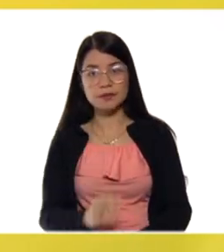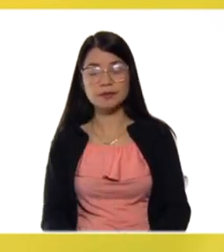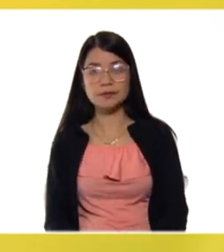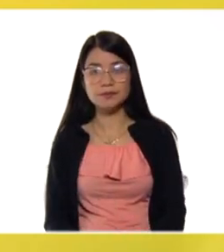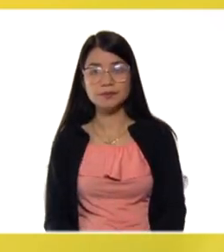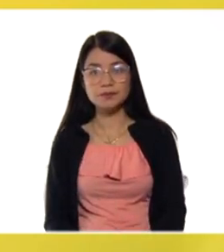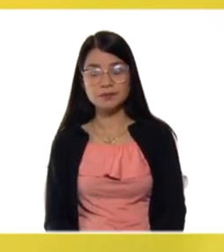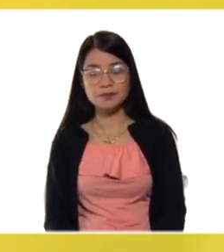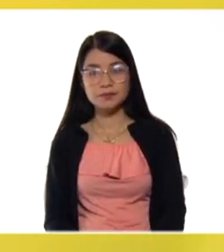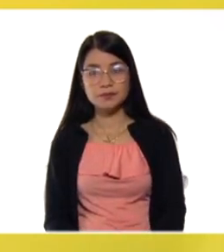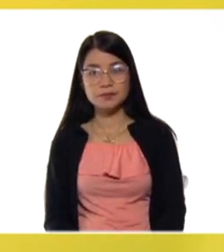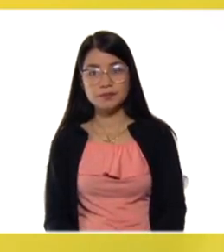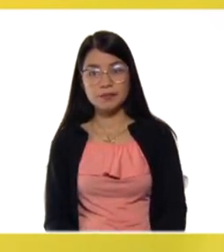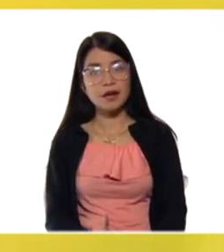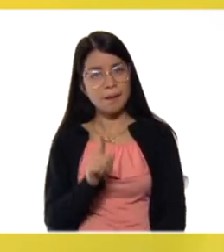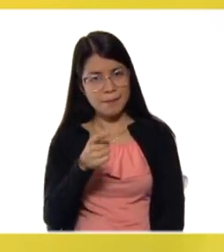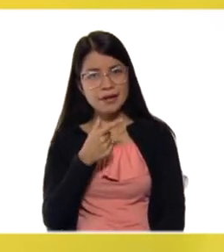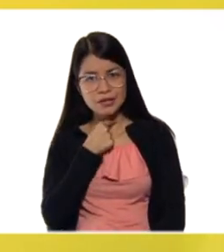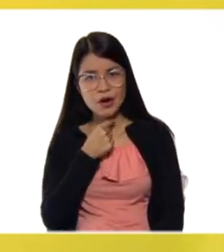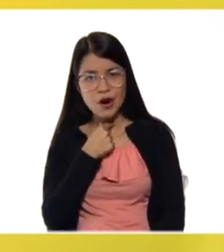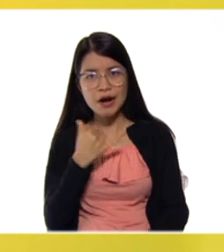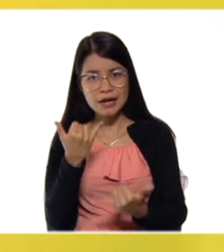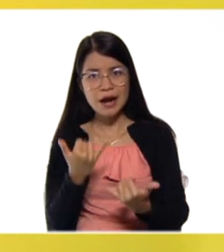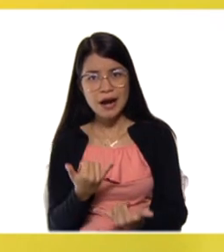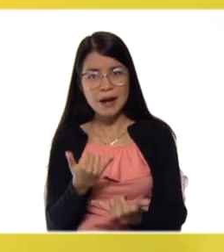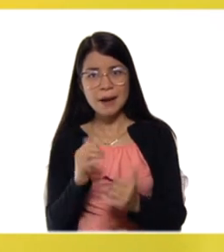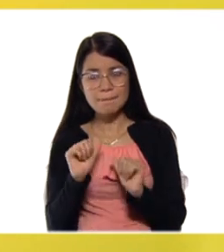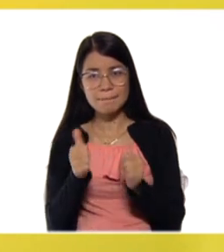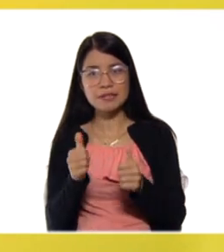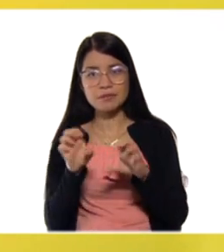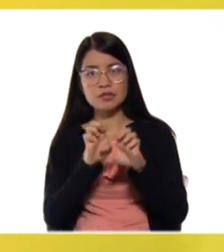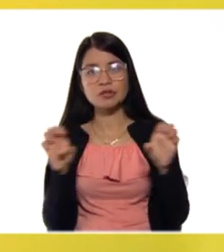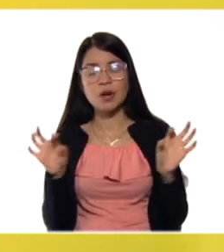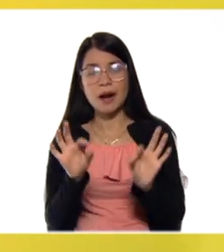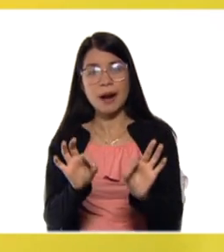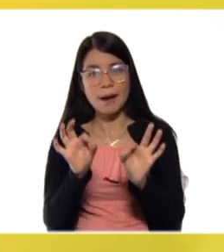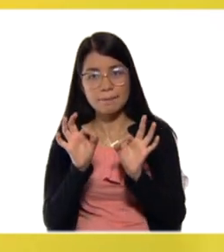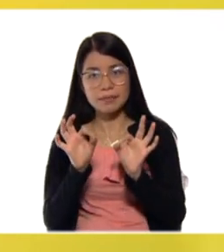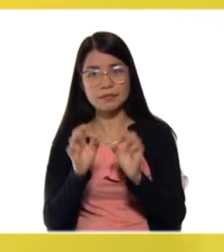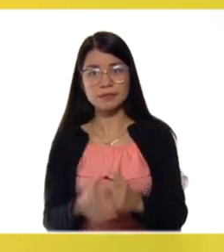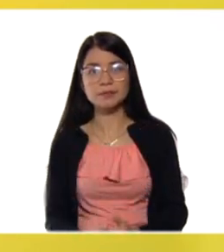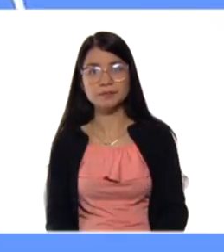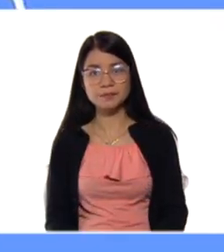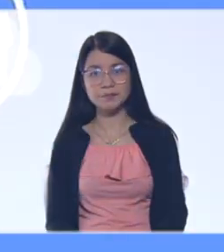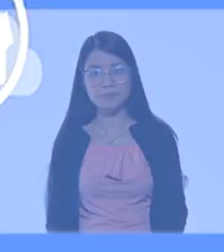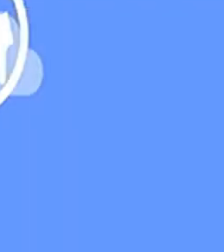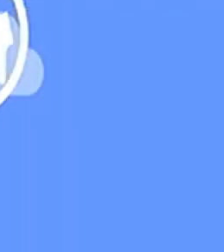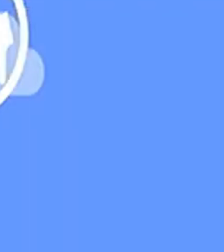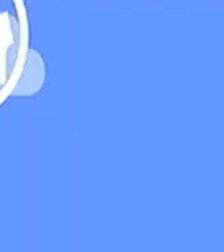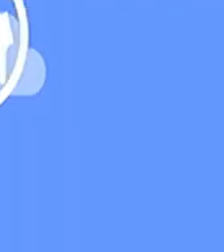¿Qué les parece entonces si empezamos de inmediato con la modalidad de educación especial?